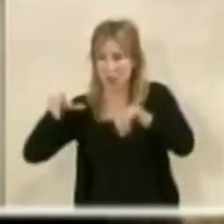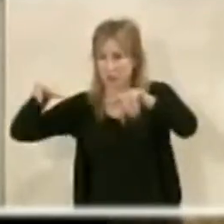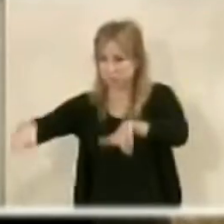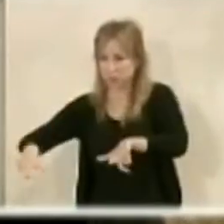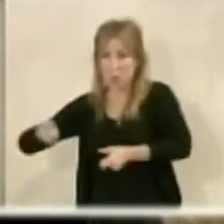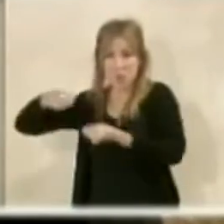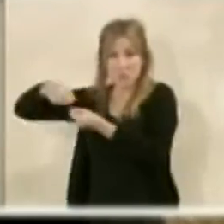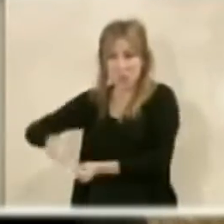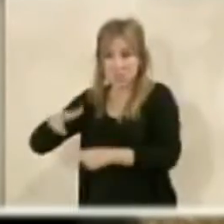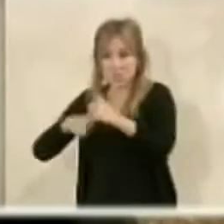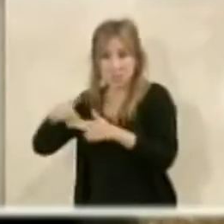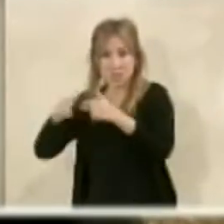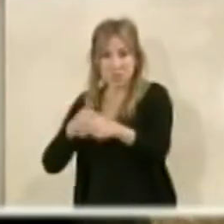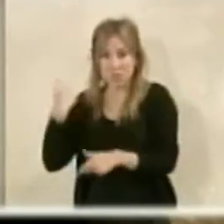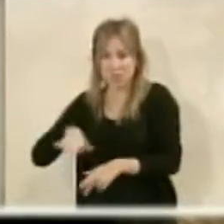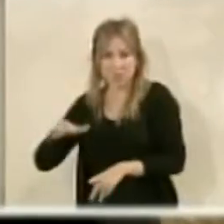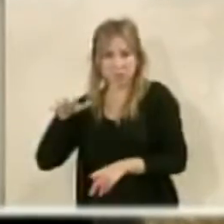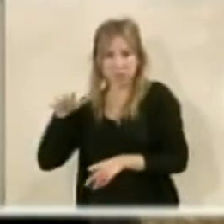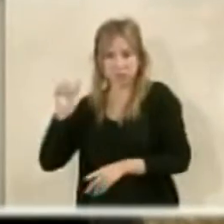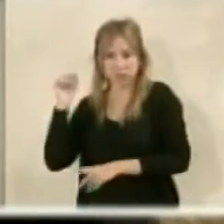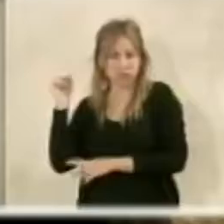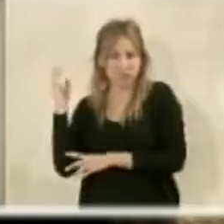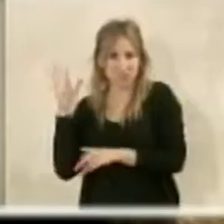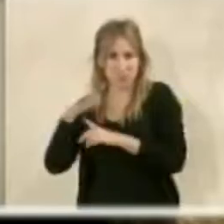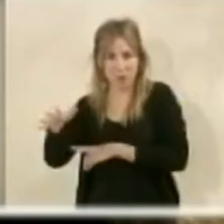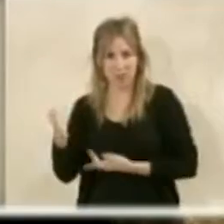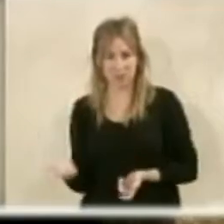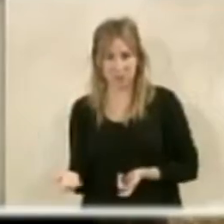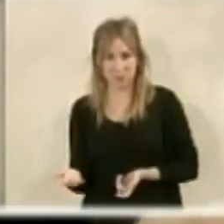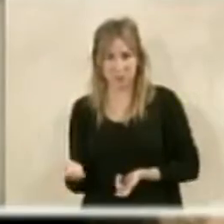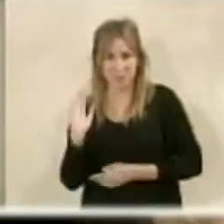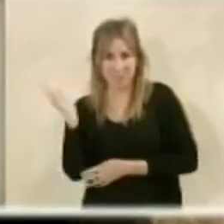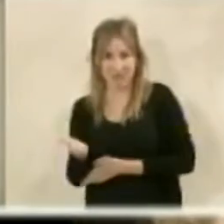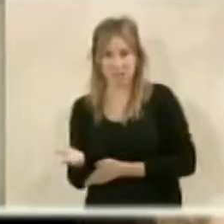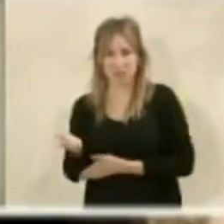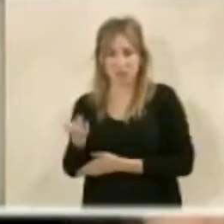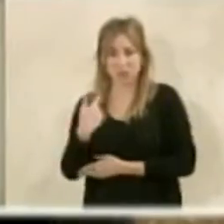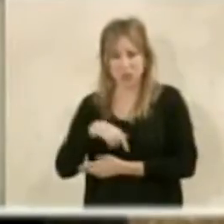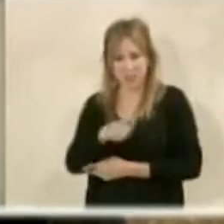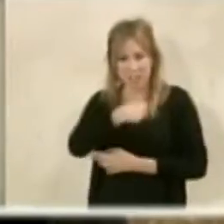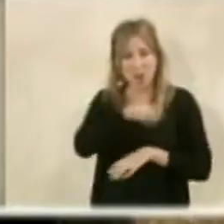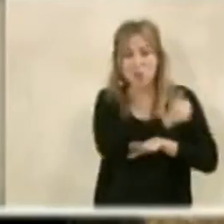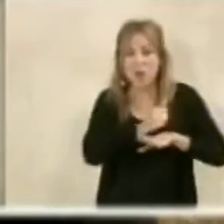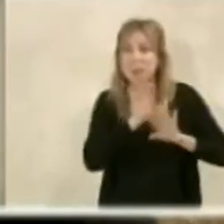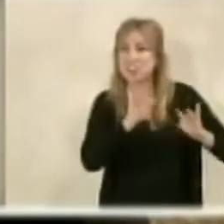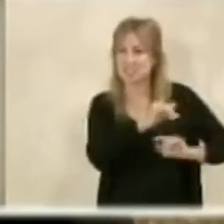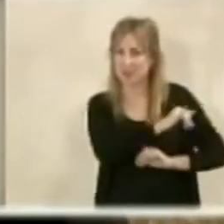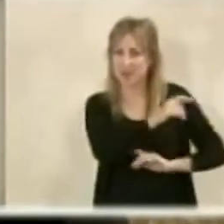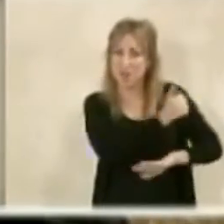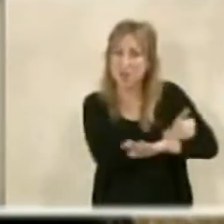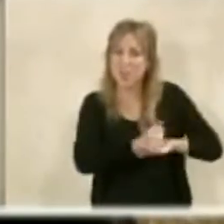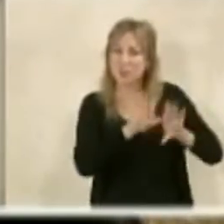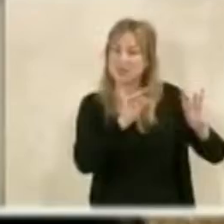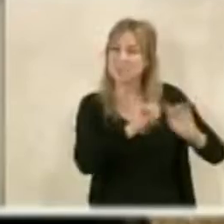cargarse aquello. O sea, no. La sensibilidad la tenían los ciudadanos, que se pusieron en pie para decir, cuidado, que hay un